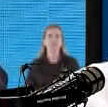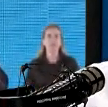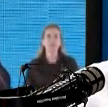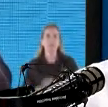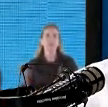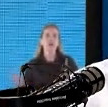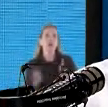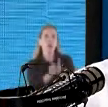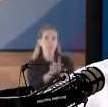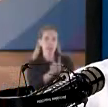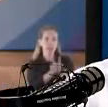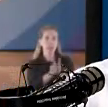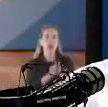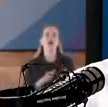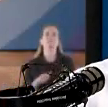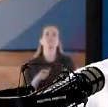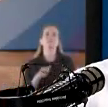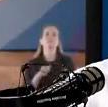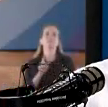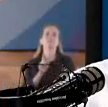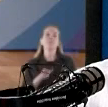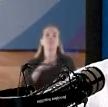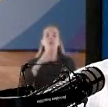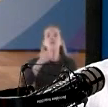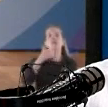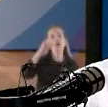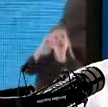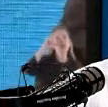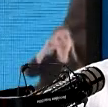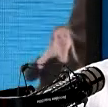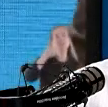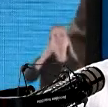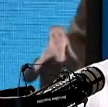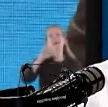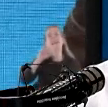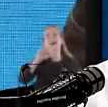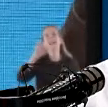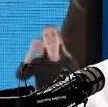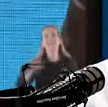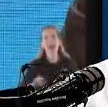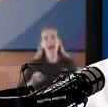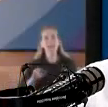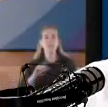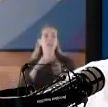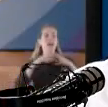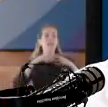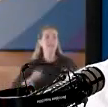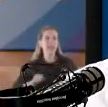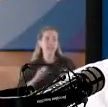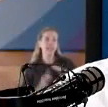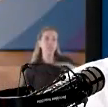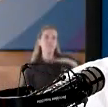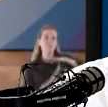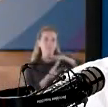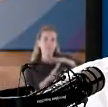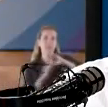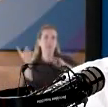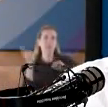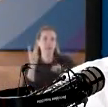de estudios, ya han venido pronosticando. Y es que ciertamente los objetivos de las ODS, los objetivos de desarrollo